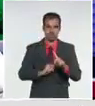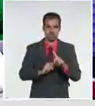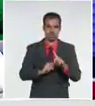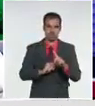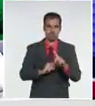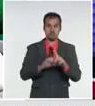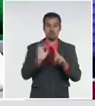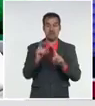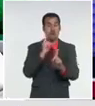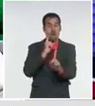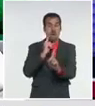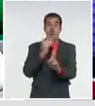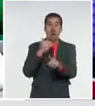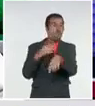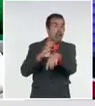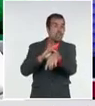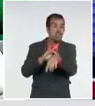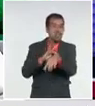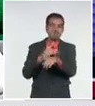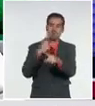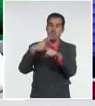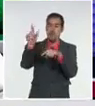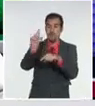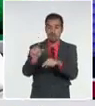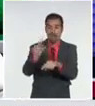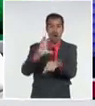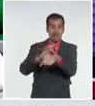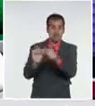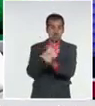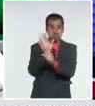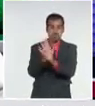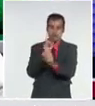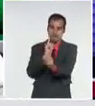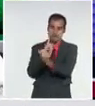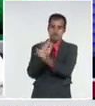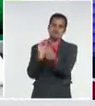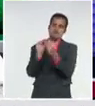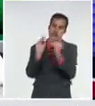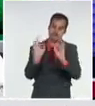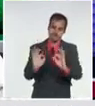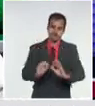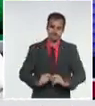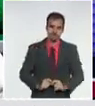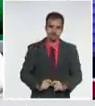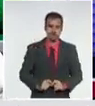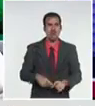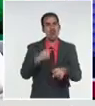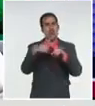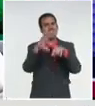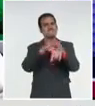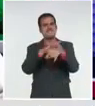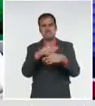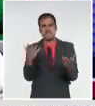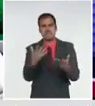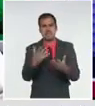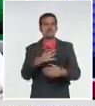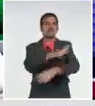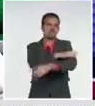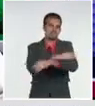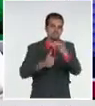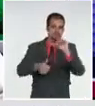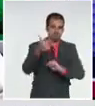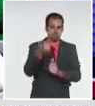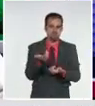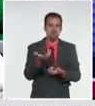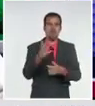previamente con antecedentes de hipertensión arterial, enfermedad pulmonar obstructiva crónica